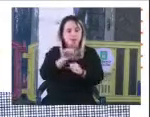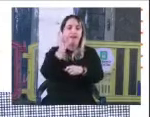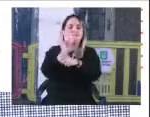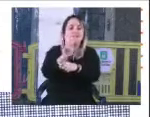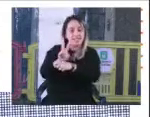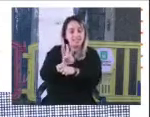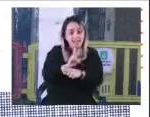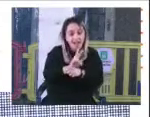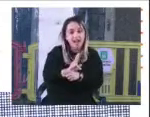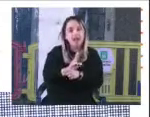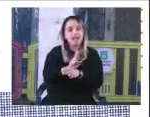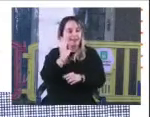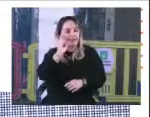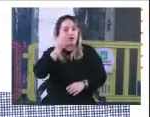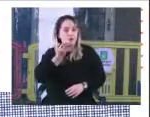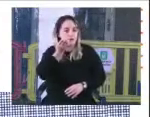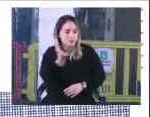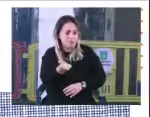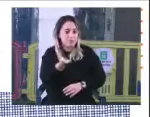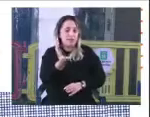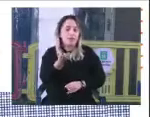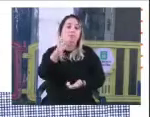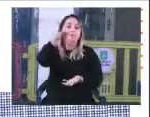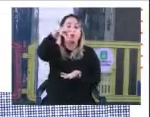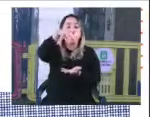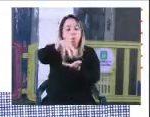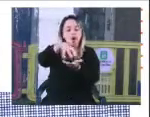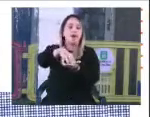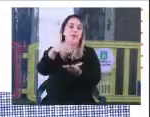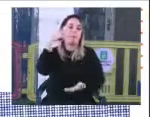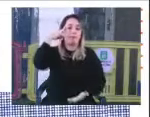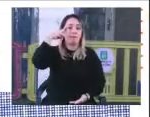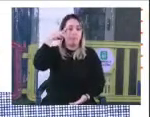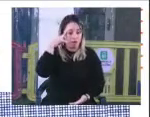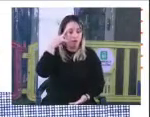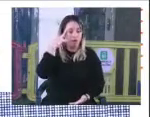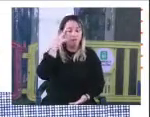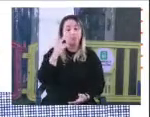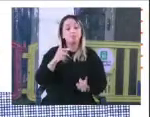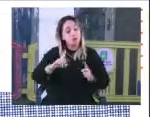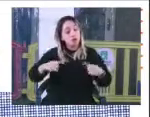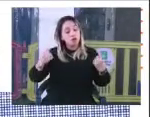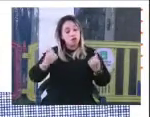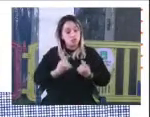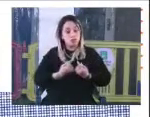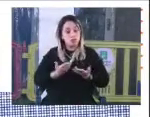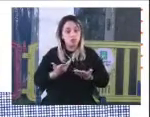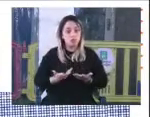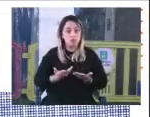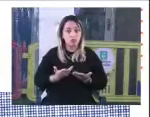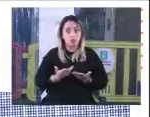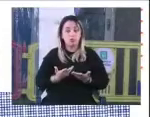se reconozca como sitio de memoria donde nosotros en uno de los,